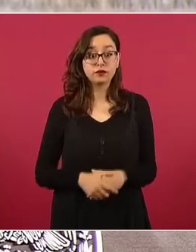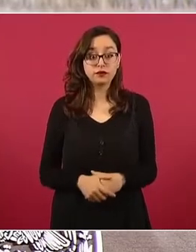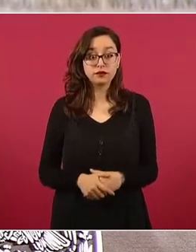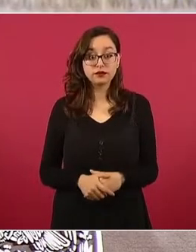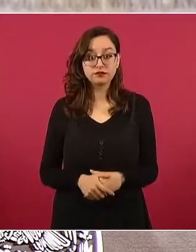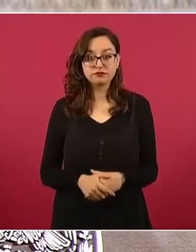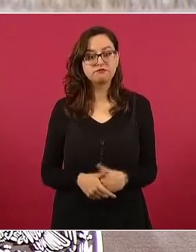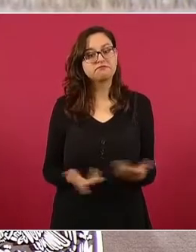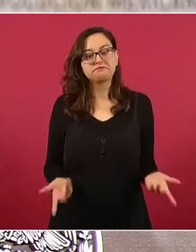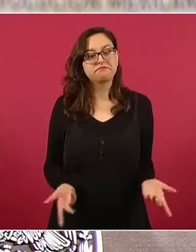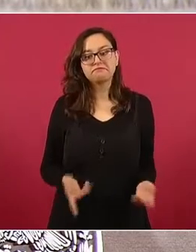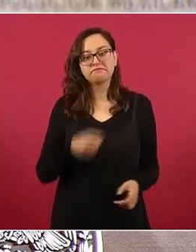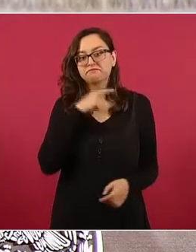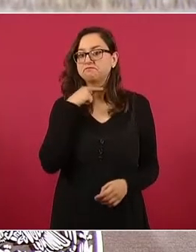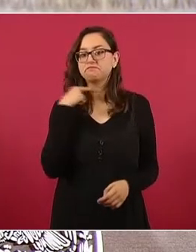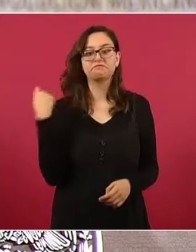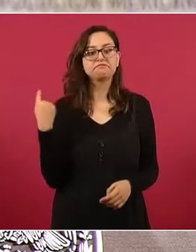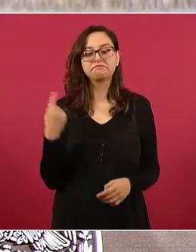Perdimos.